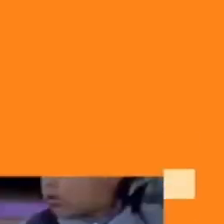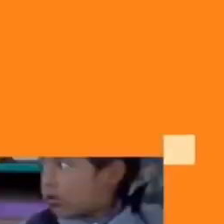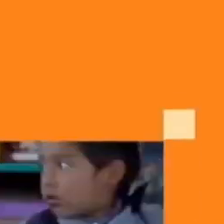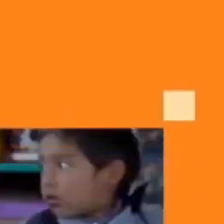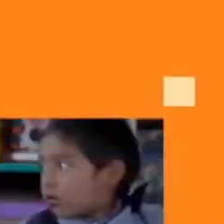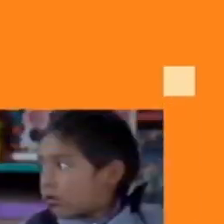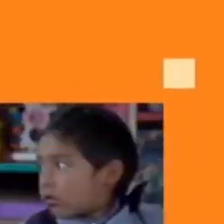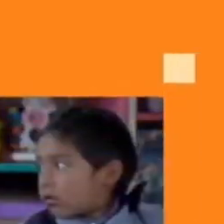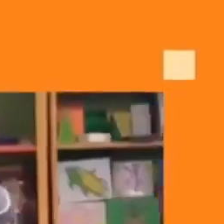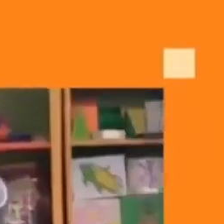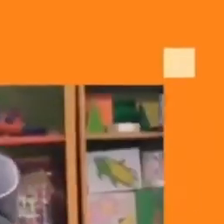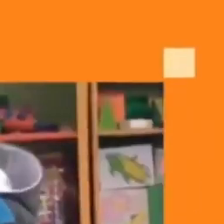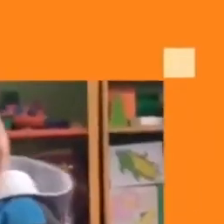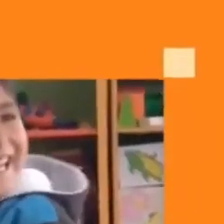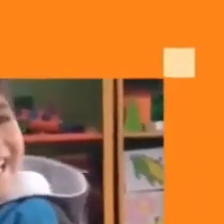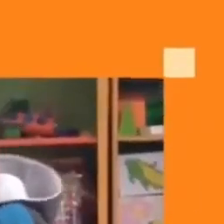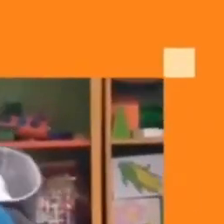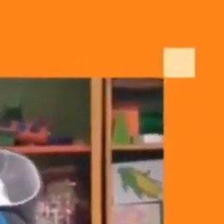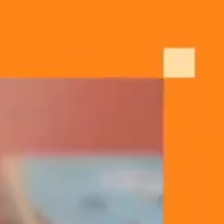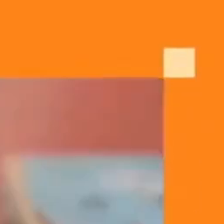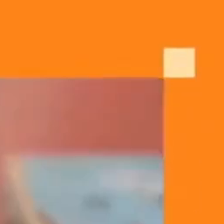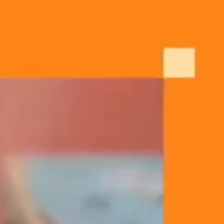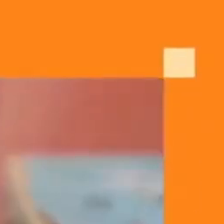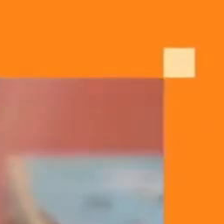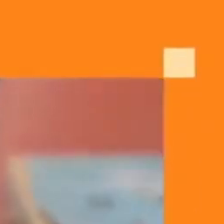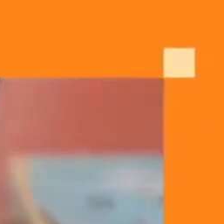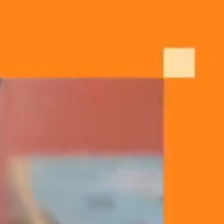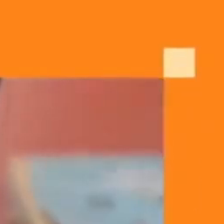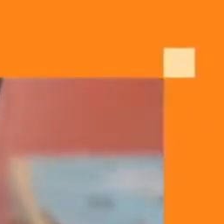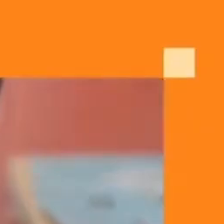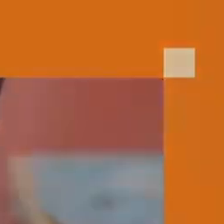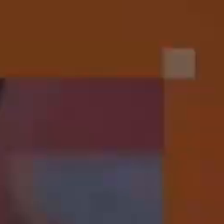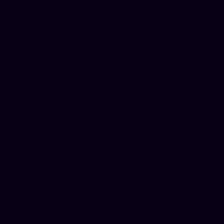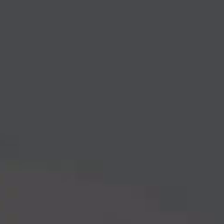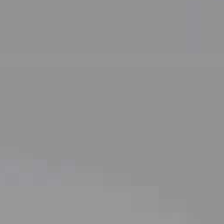Estamos viendo Aprendo en Casa Primaria.